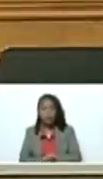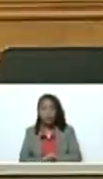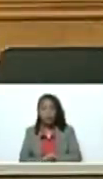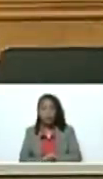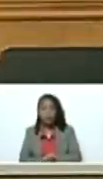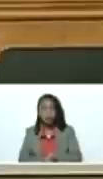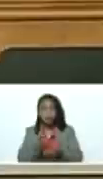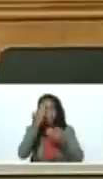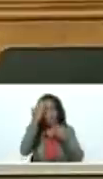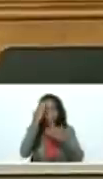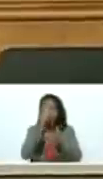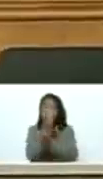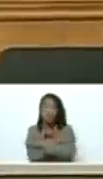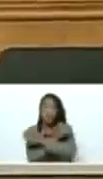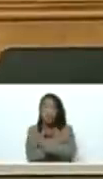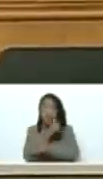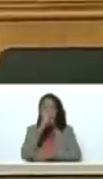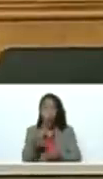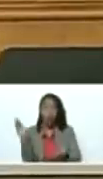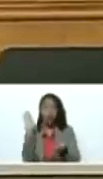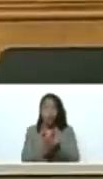Saludo, feliz año nuevamente.